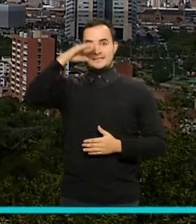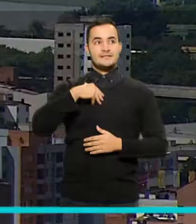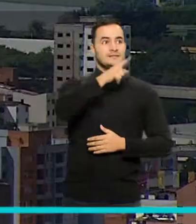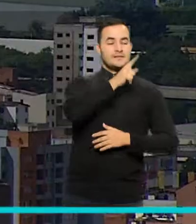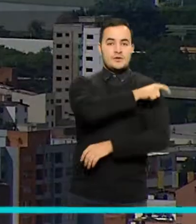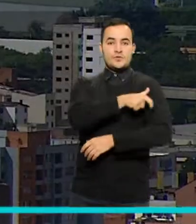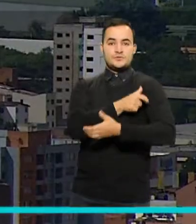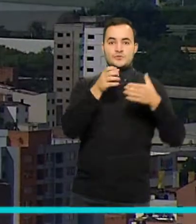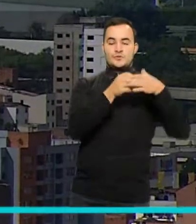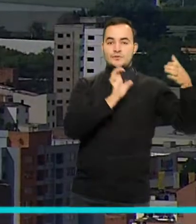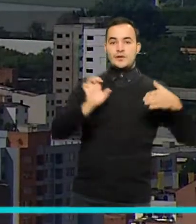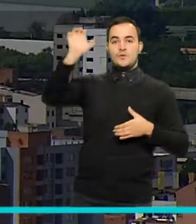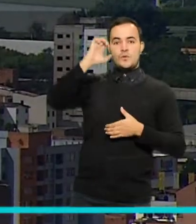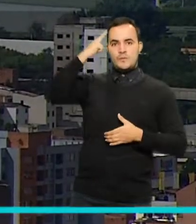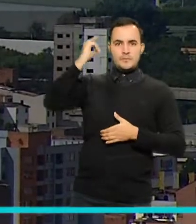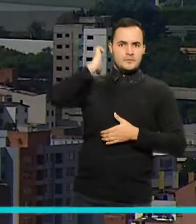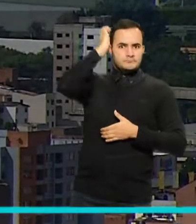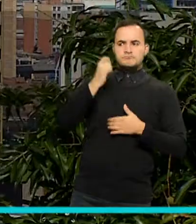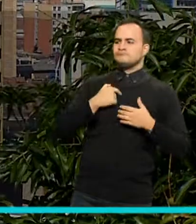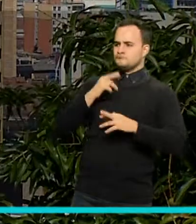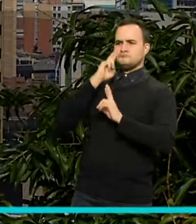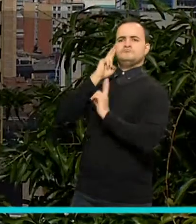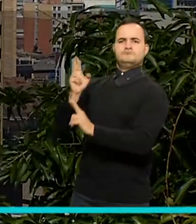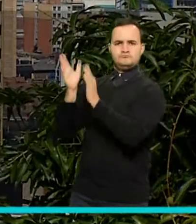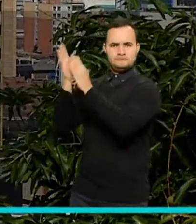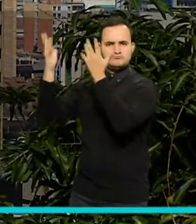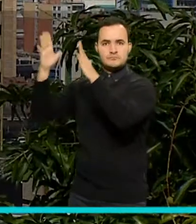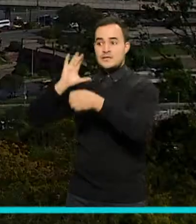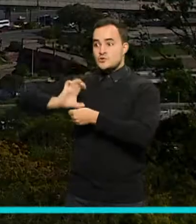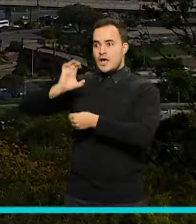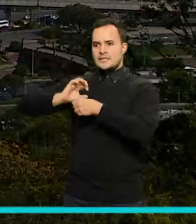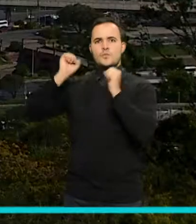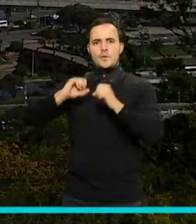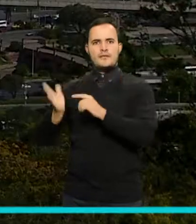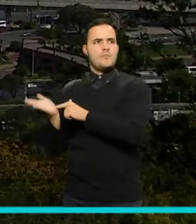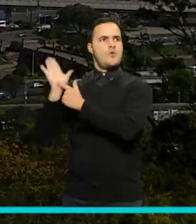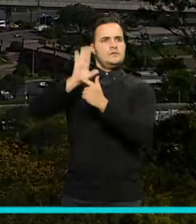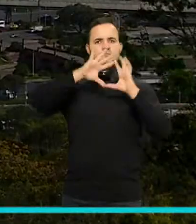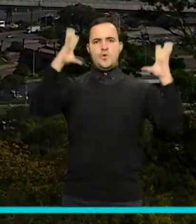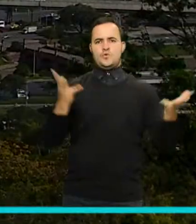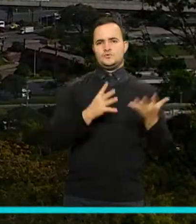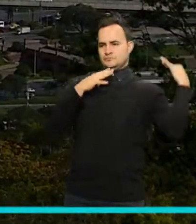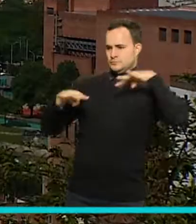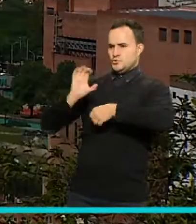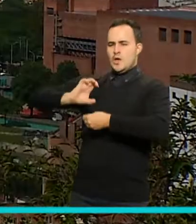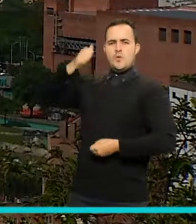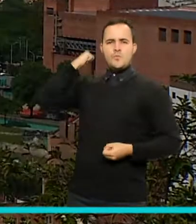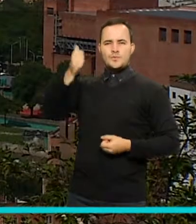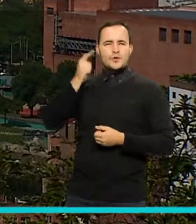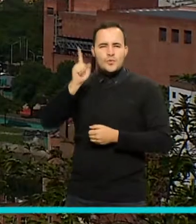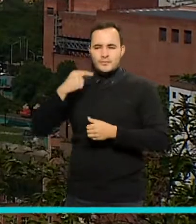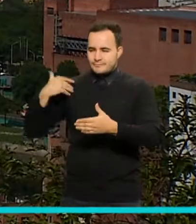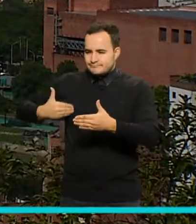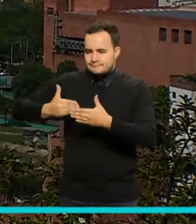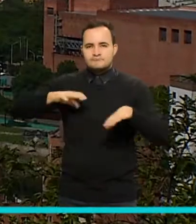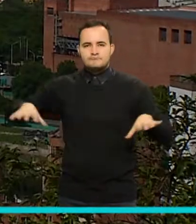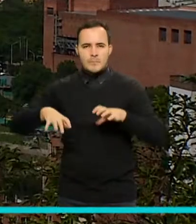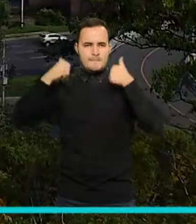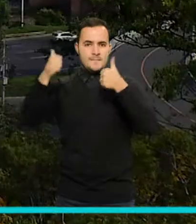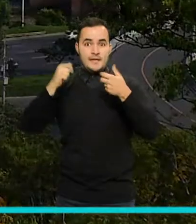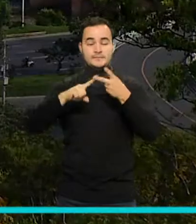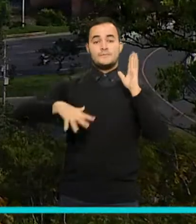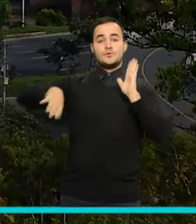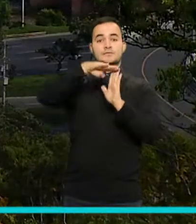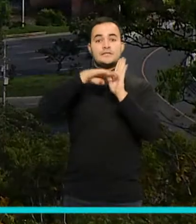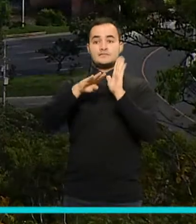Comisión Europea como inspiradora para la transformación de otras ciudades del mundo gracias a las buenas prácticas, las exitosas políticas